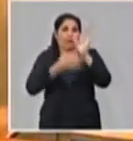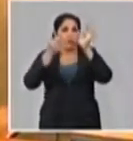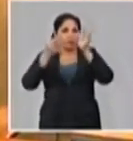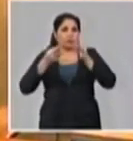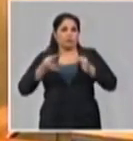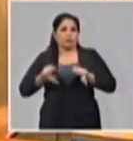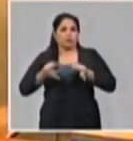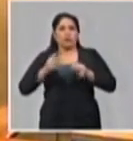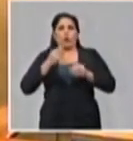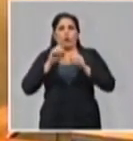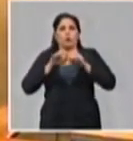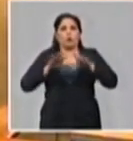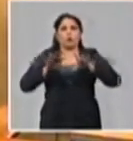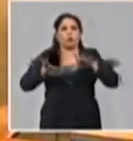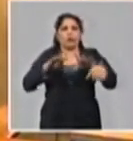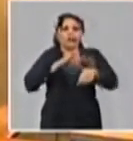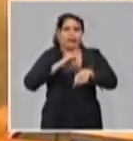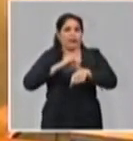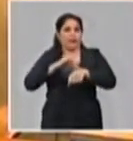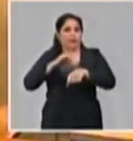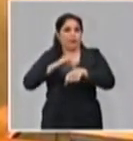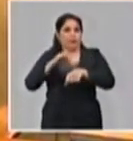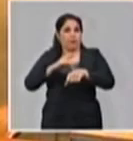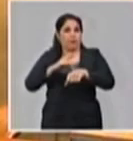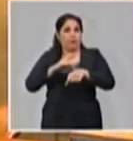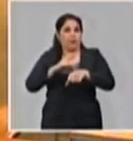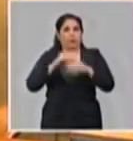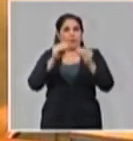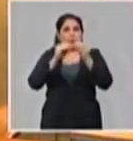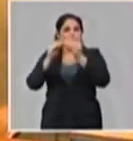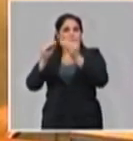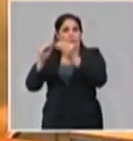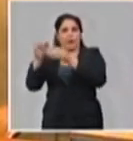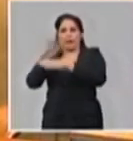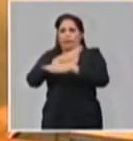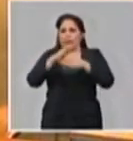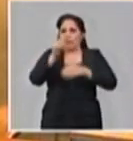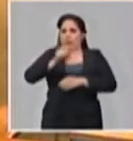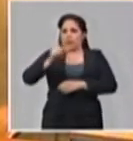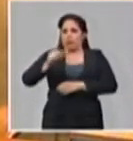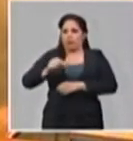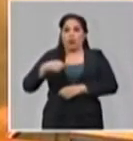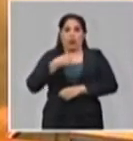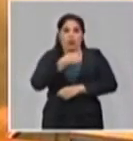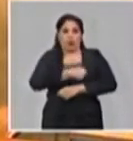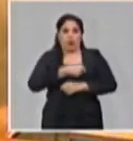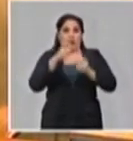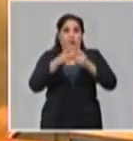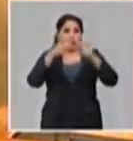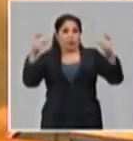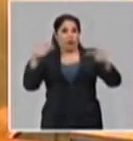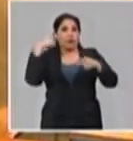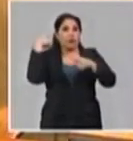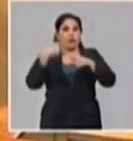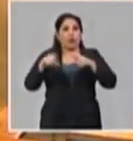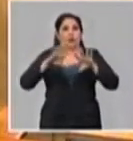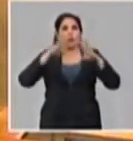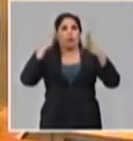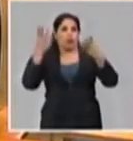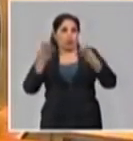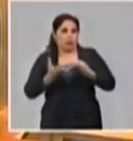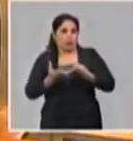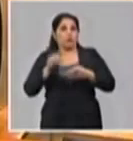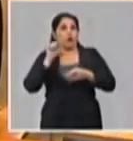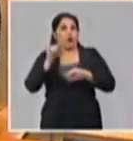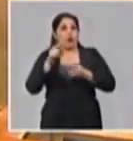expansión de la enfermedad a un gran número de personas en otras regiones de China y a otras regiones del mundo, lo